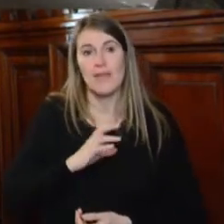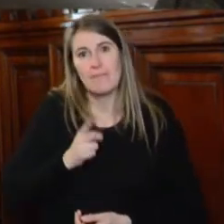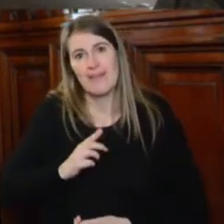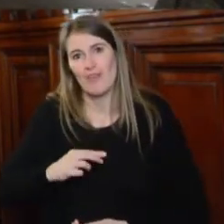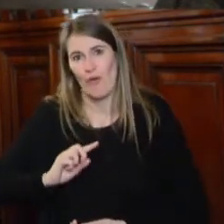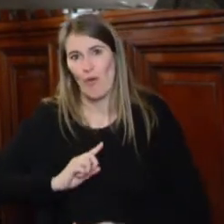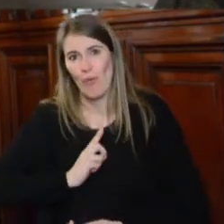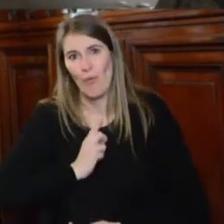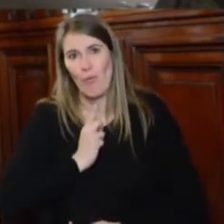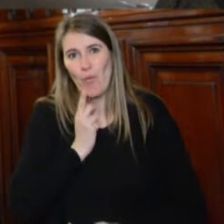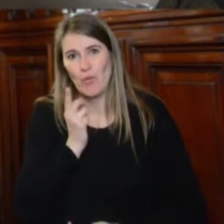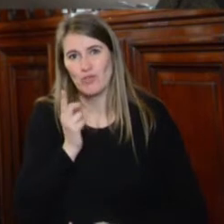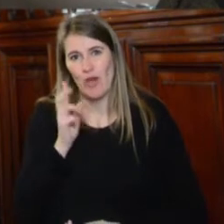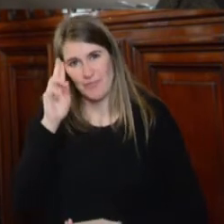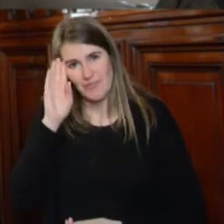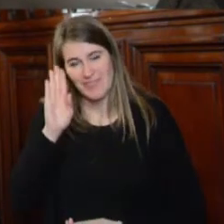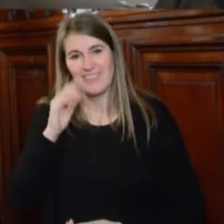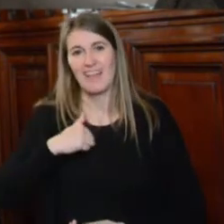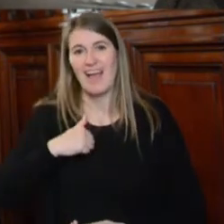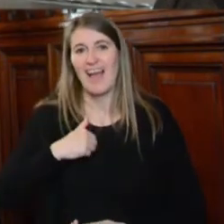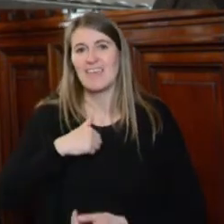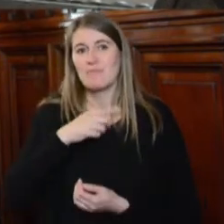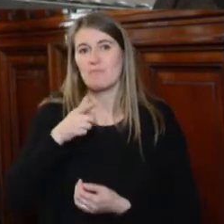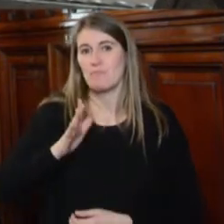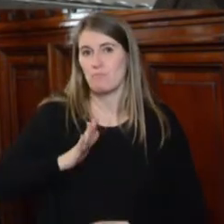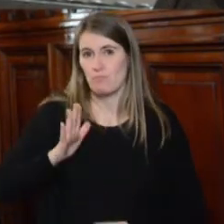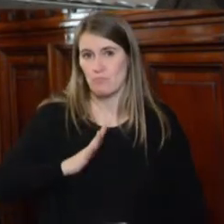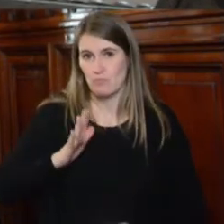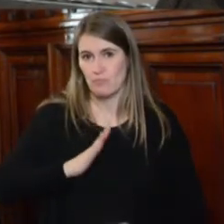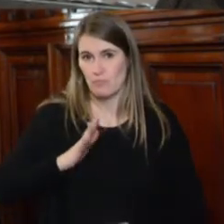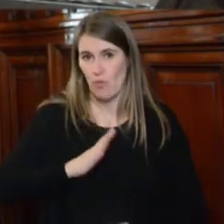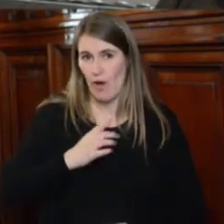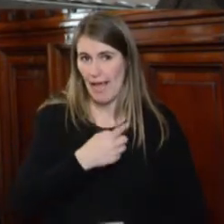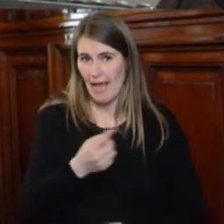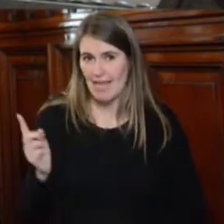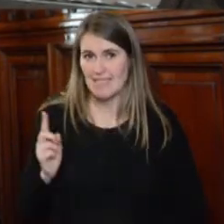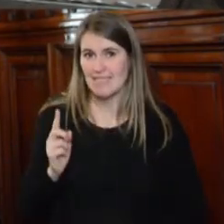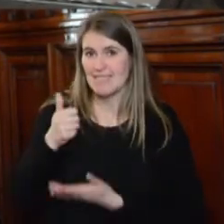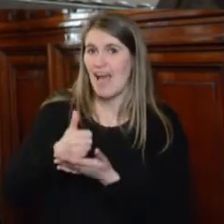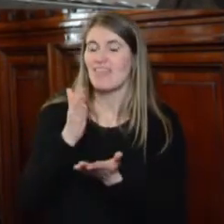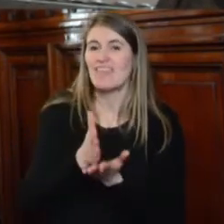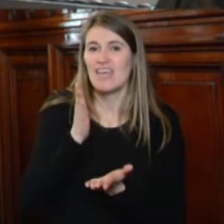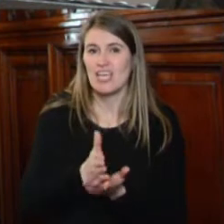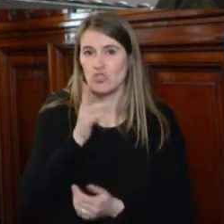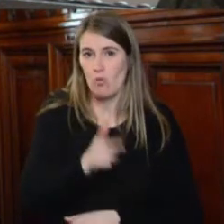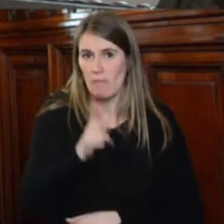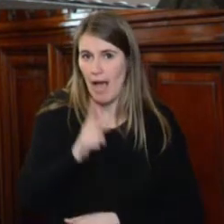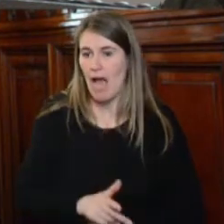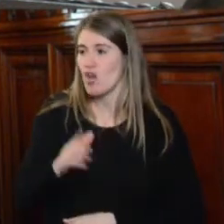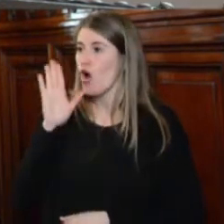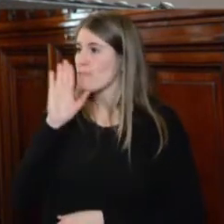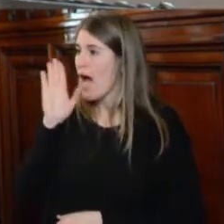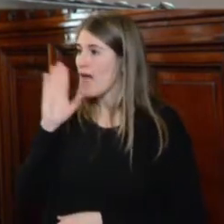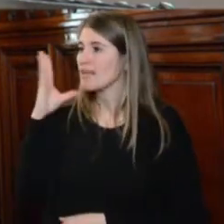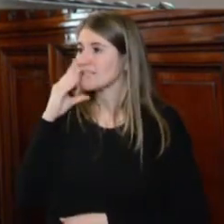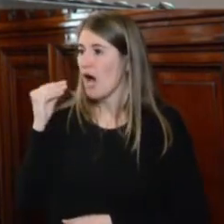estar presente las señoras de la Lucha Histórica de los Derechos Humanos, madres y abuelas, la señora